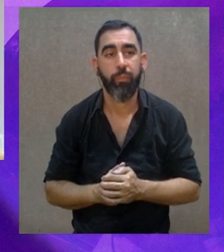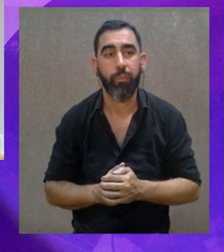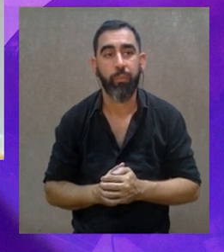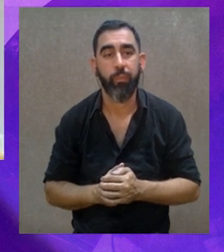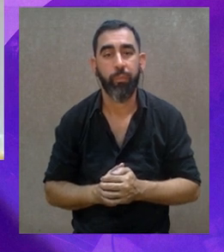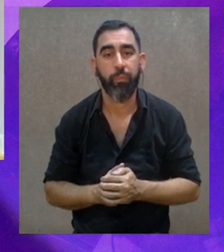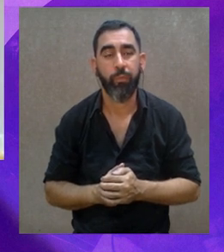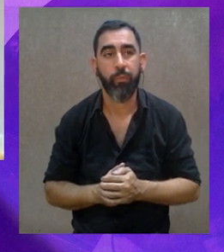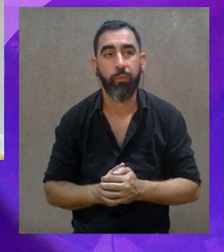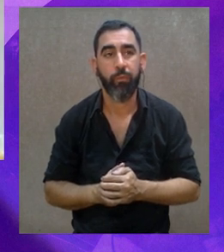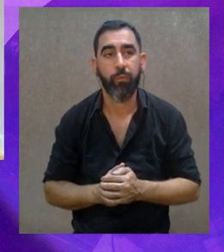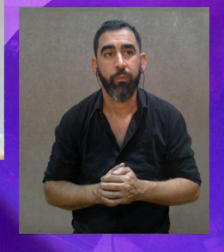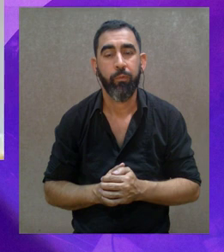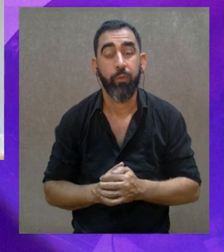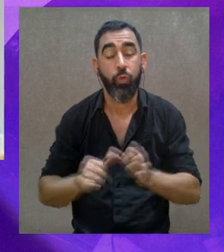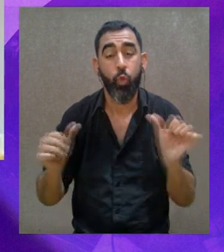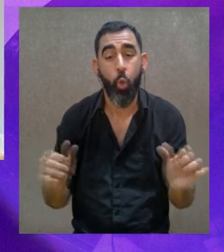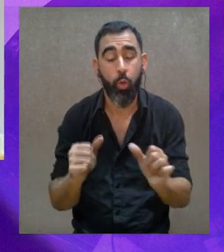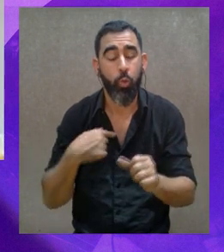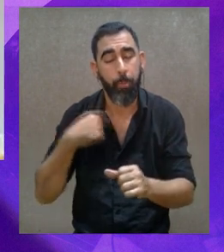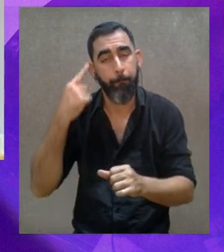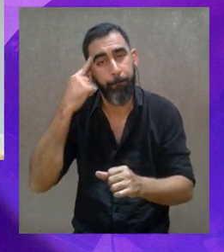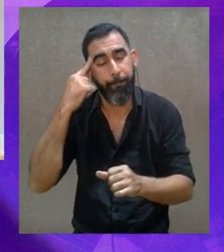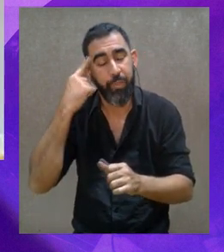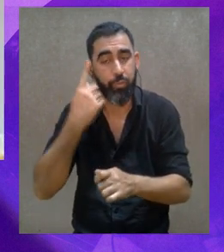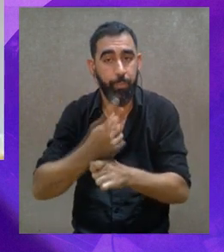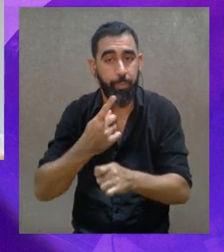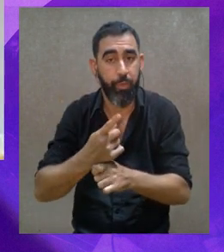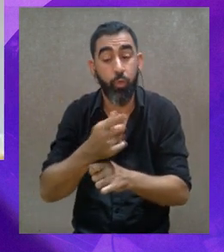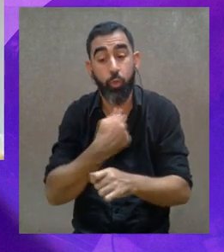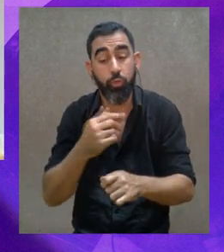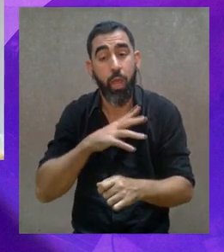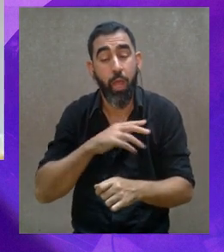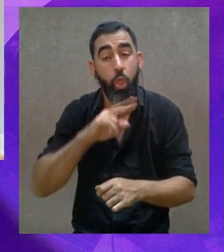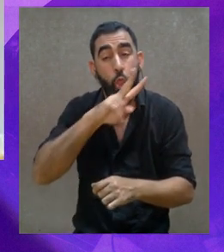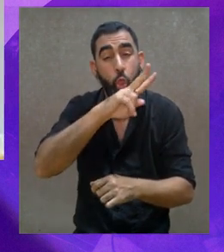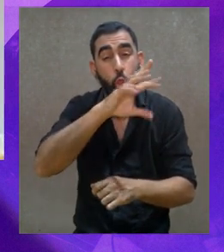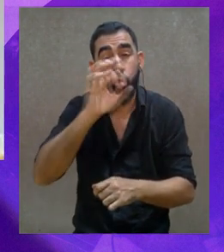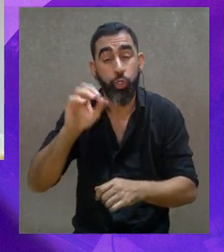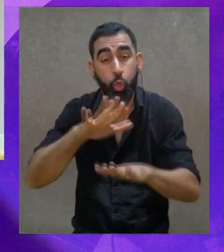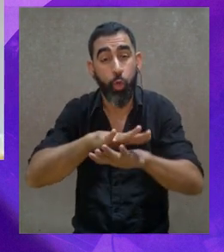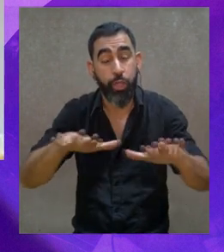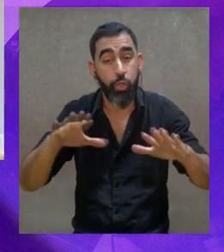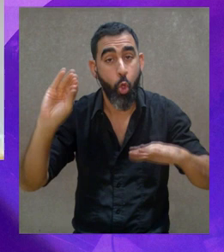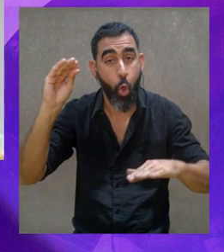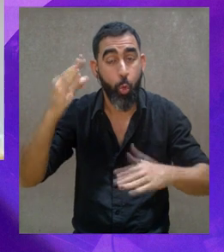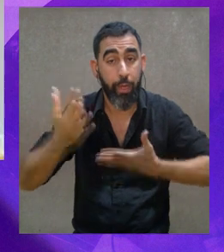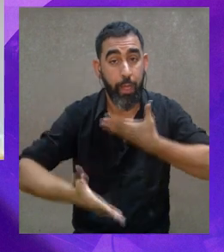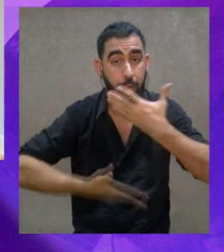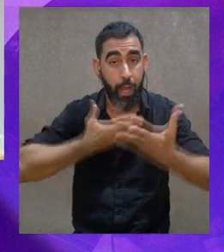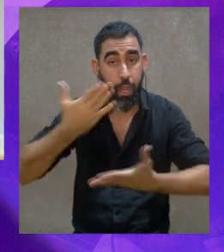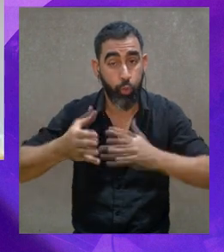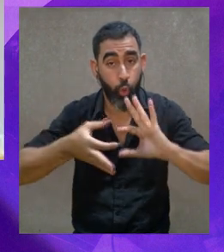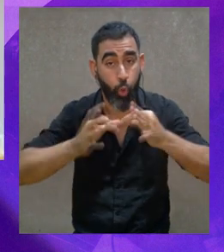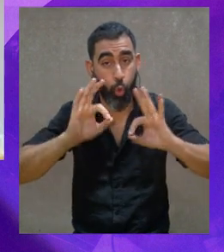Nosotros tenemos, hago como una pequeña reflexión, ¿no? Nosotros tenemos 200 niños y